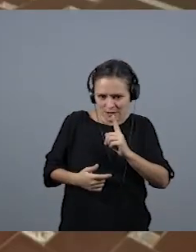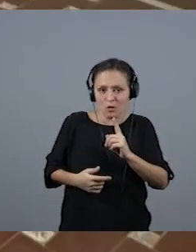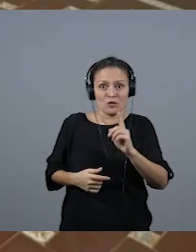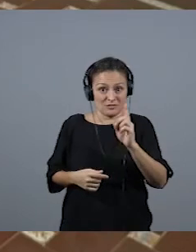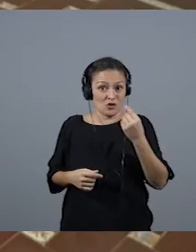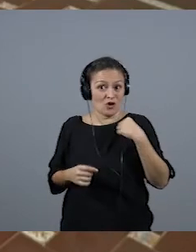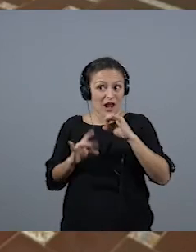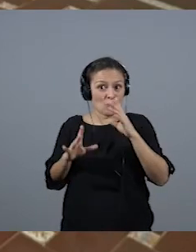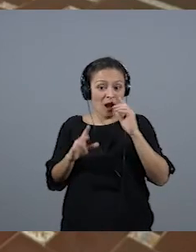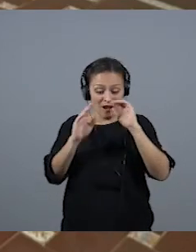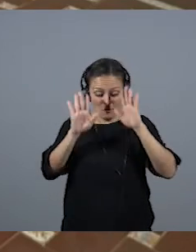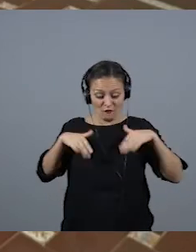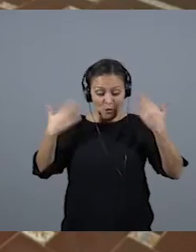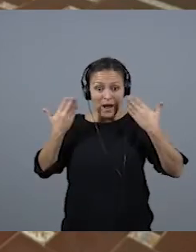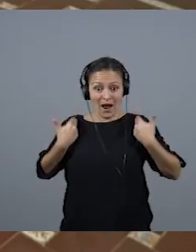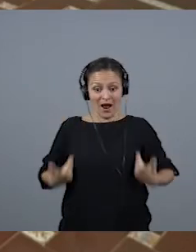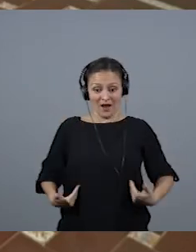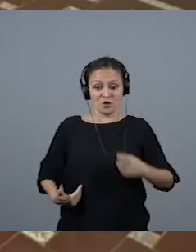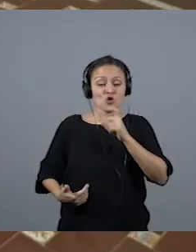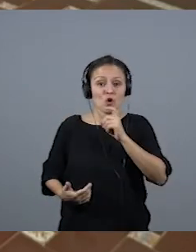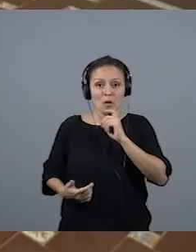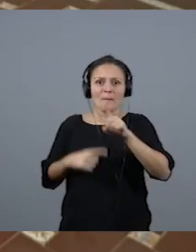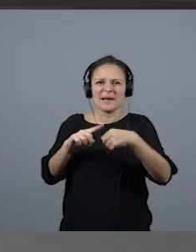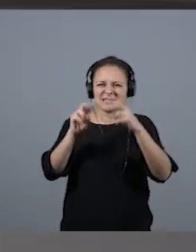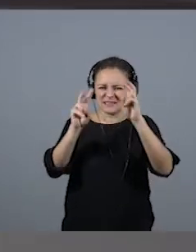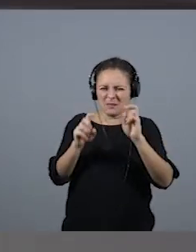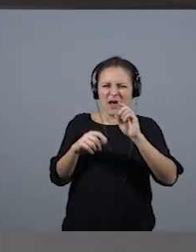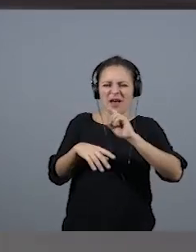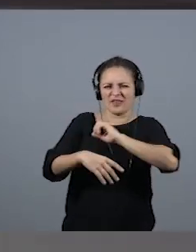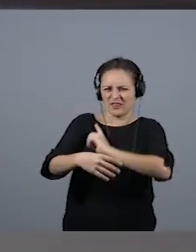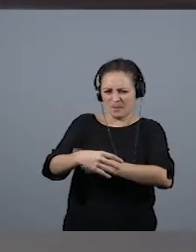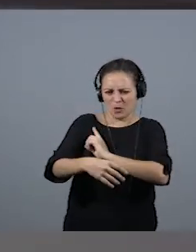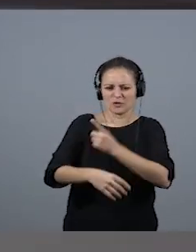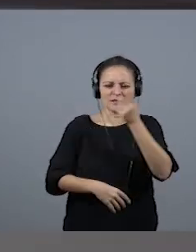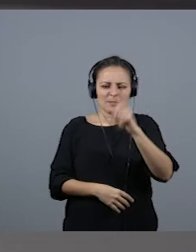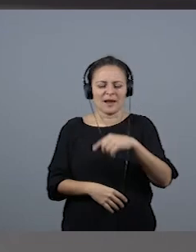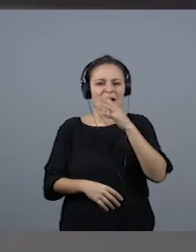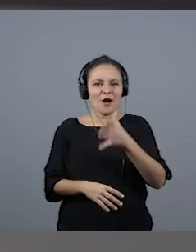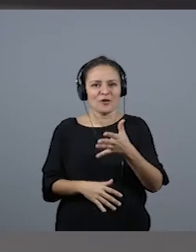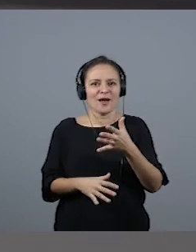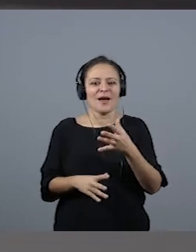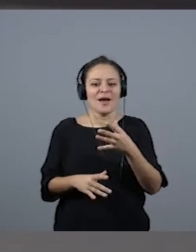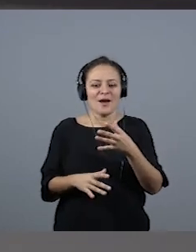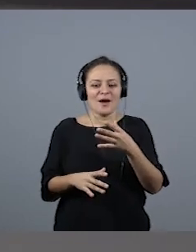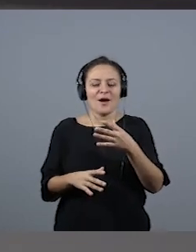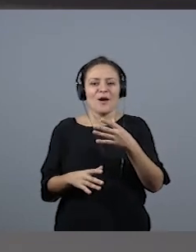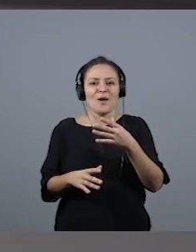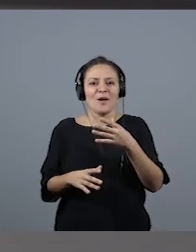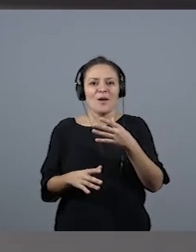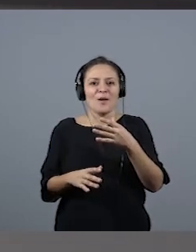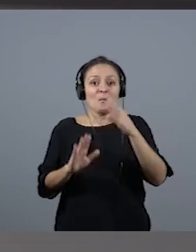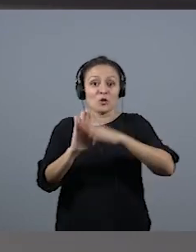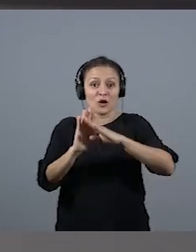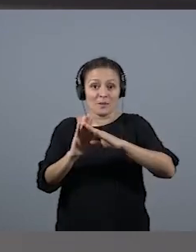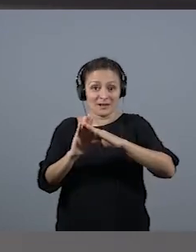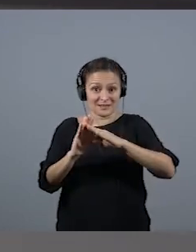envuelve al intelecto. Y ahí también nos meto en el mundo del deporte, que es verdad que ahora vemos en más programas nacionales a conductoras mujeres, pero son siempre